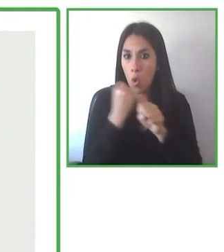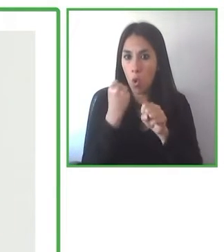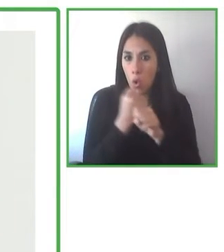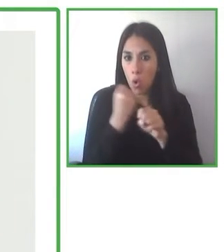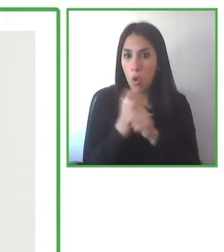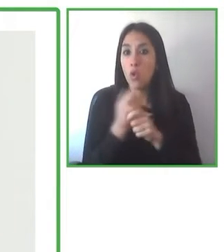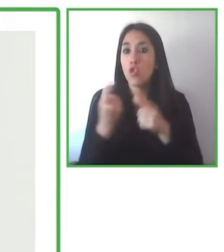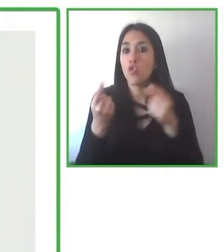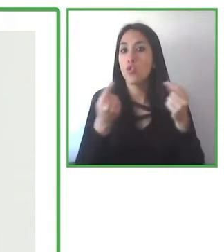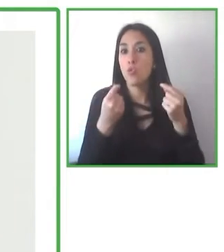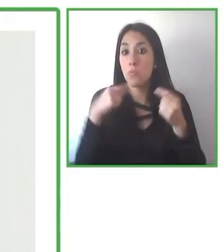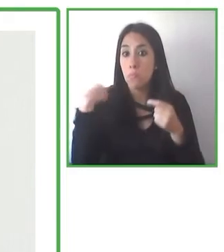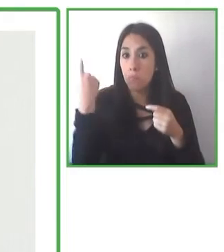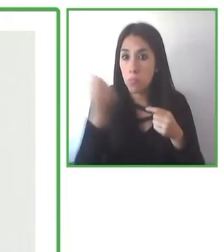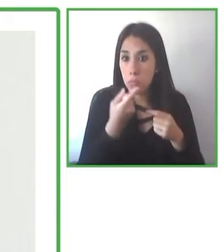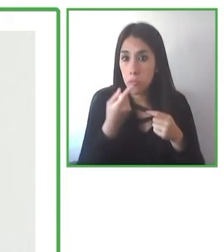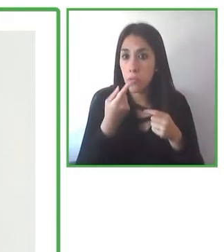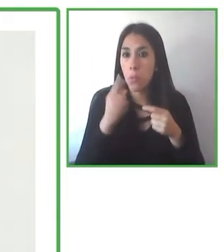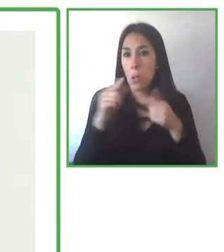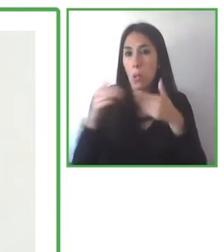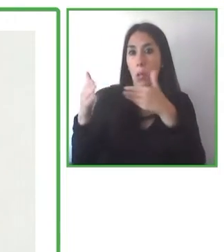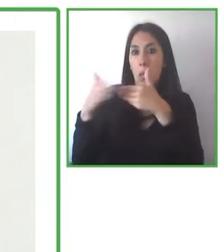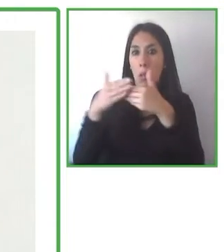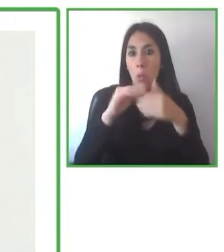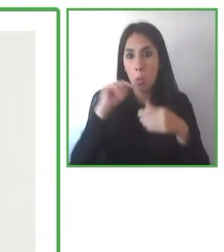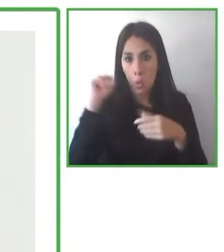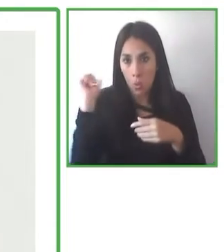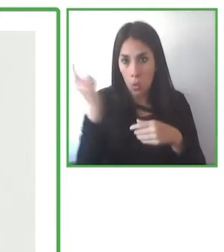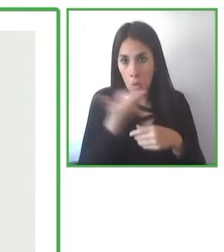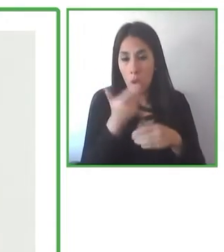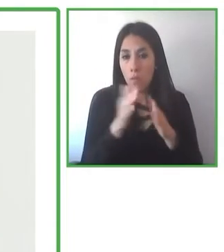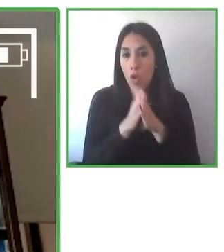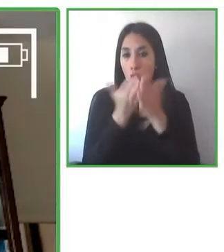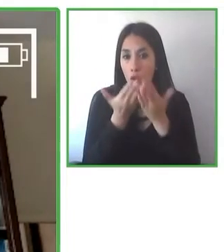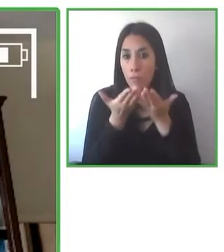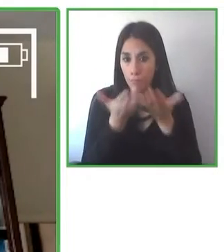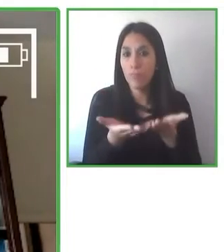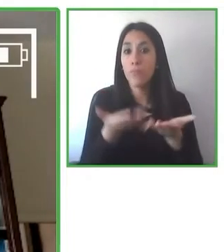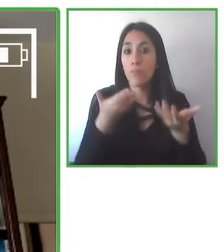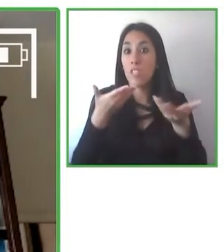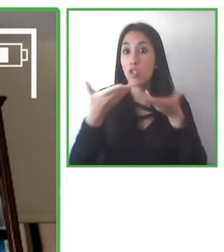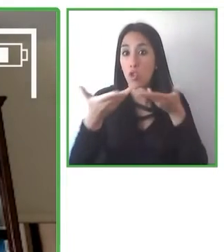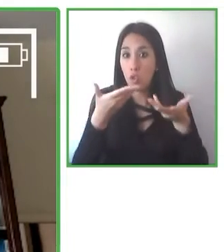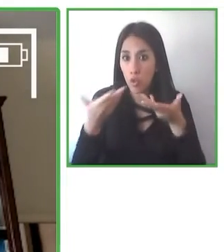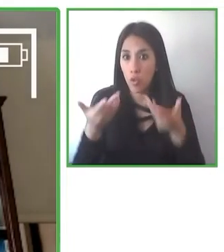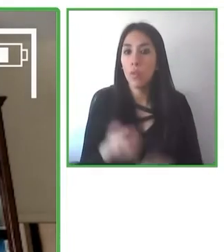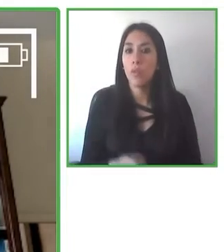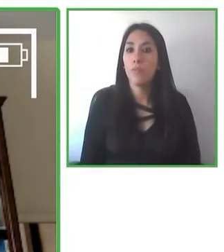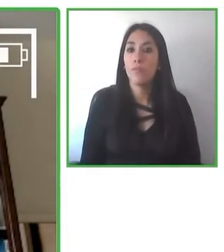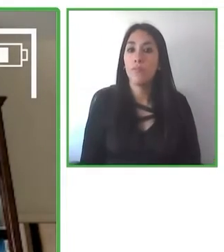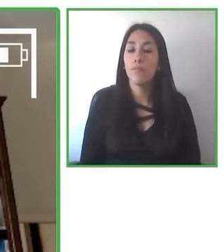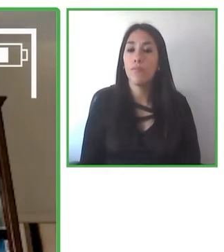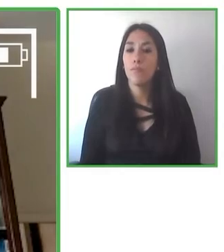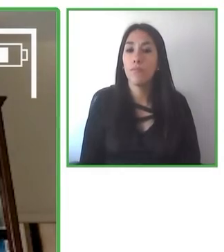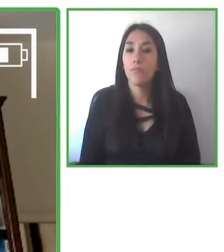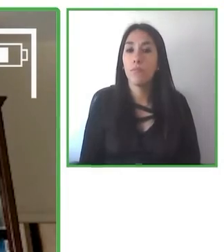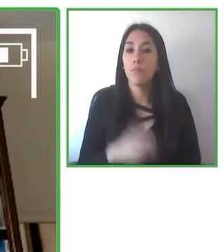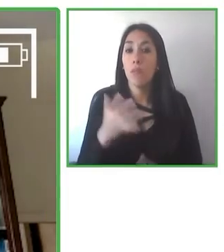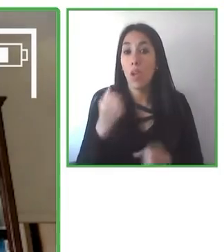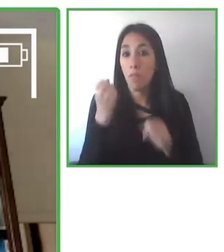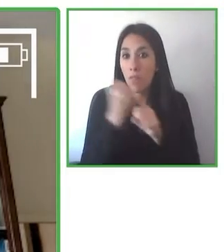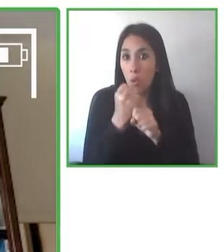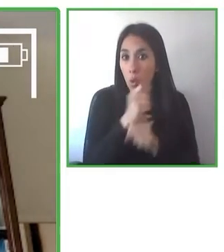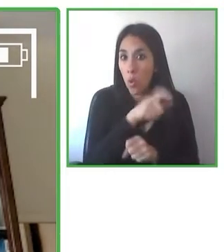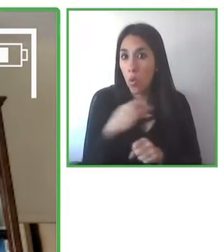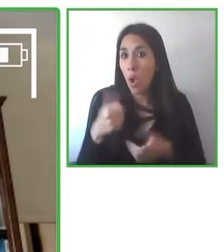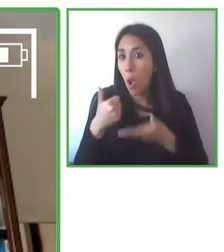que nuestros libros estén más cerca de todos. En relación con sus necesidades. Cuando trabajé